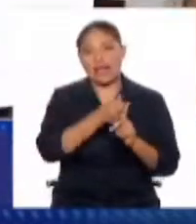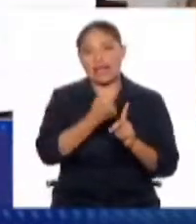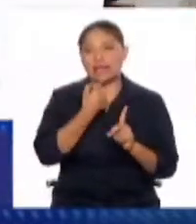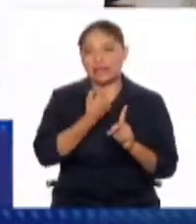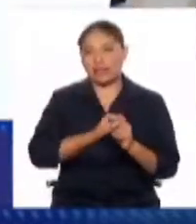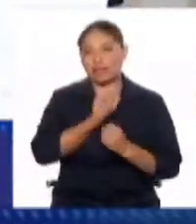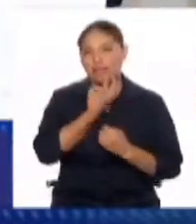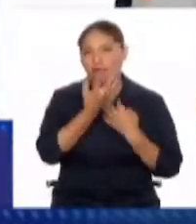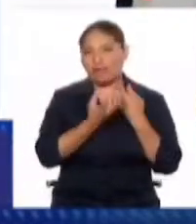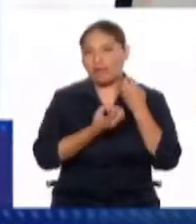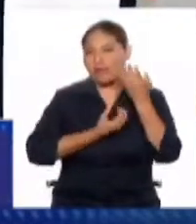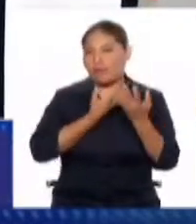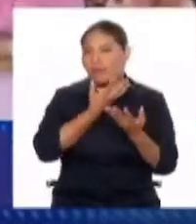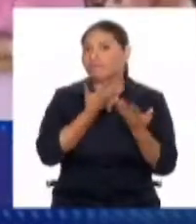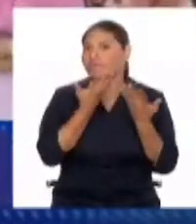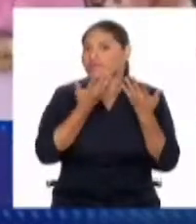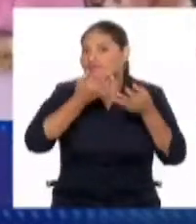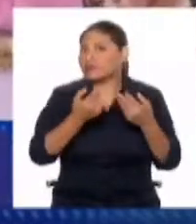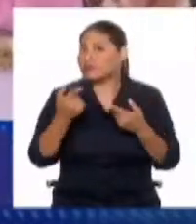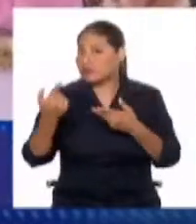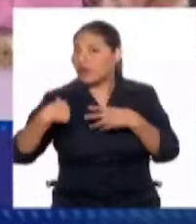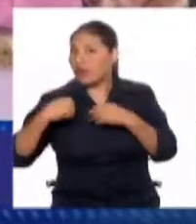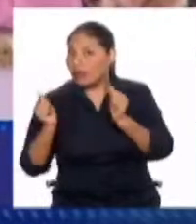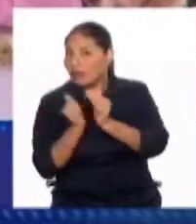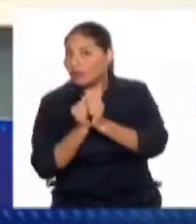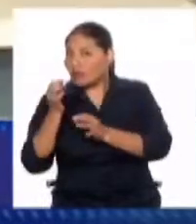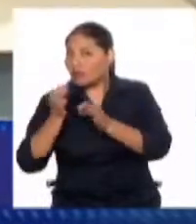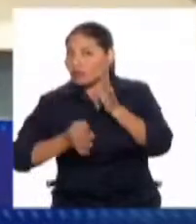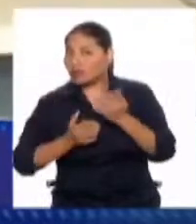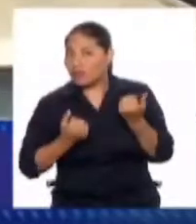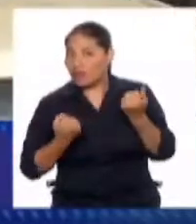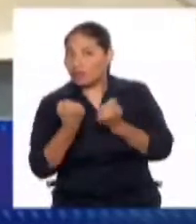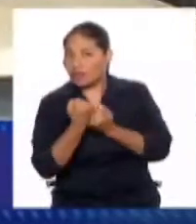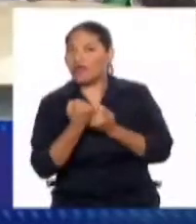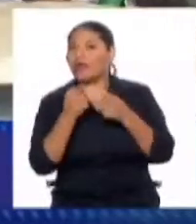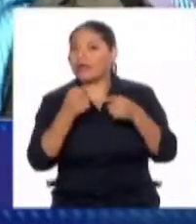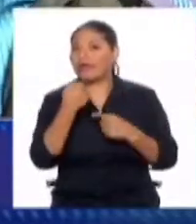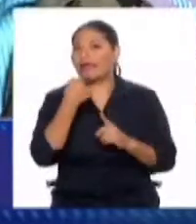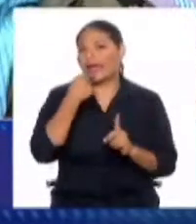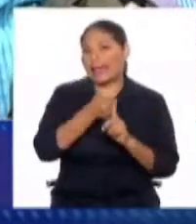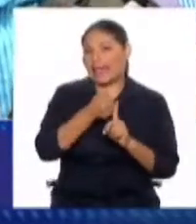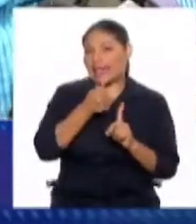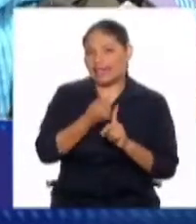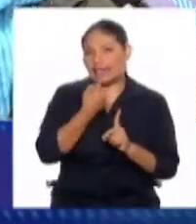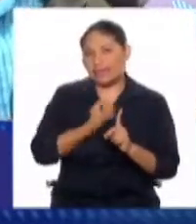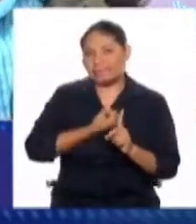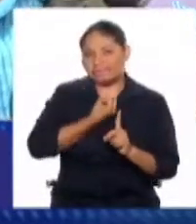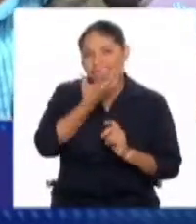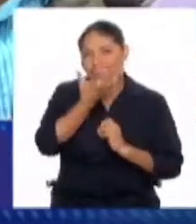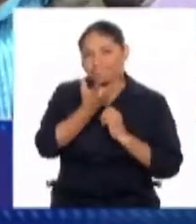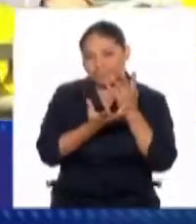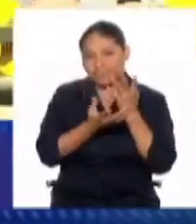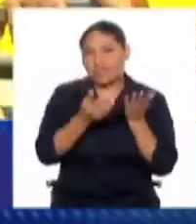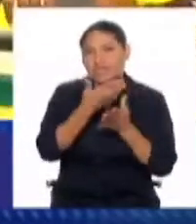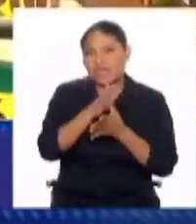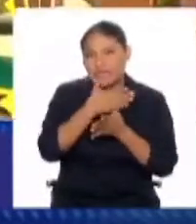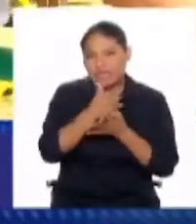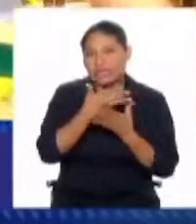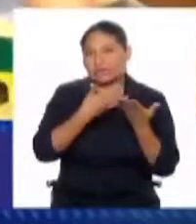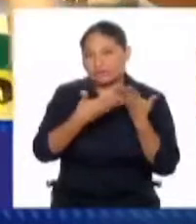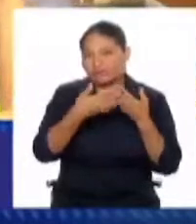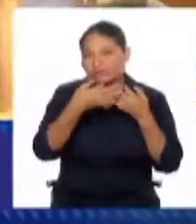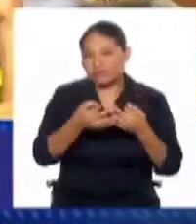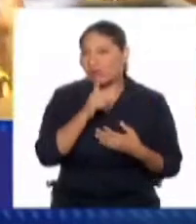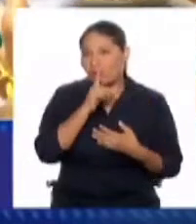este comportamiento de que quiere colaborar con la justicia. Por eso, creo de que ahora más que nunca, en nuestro